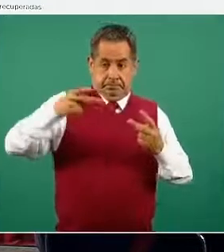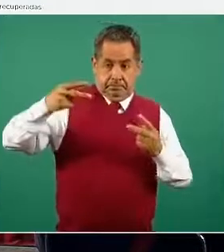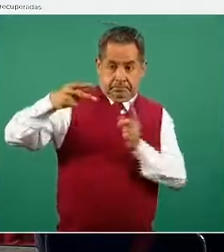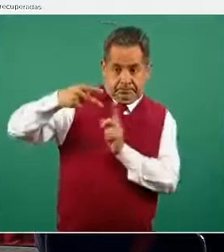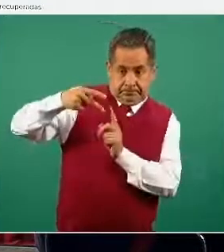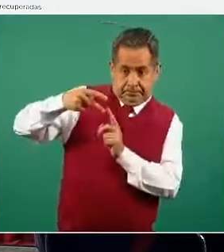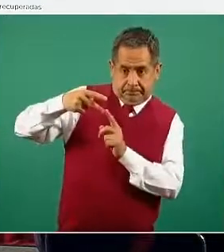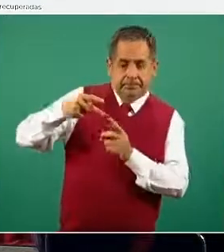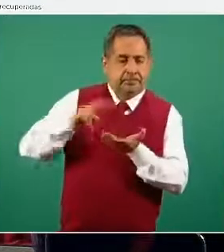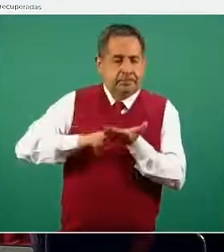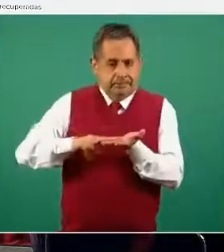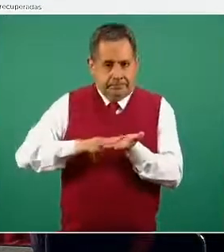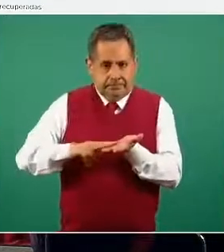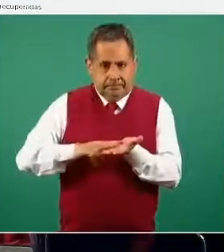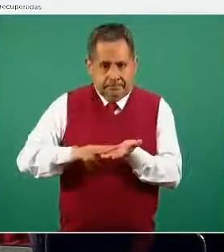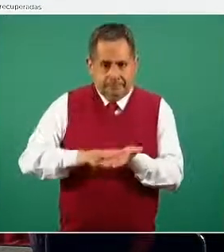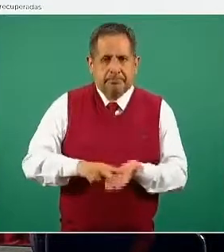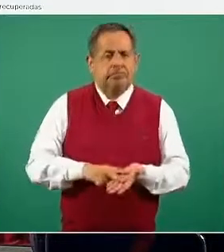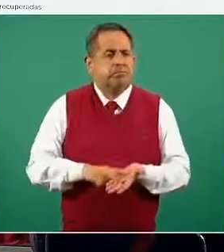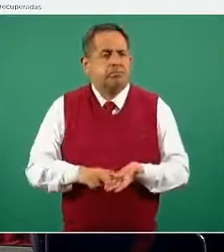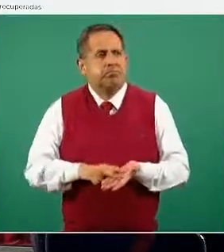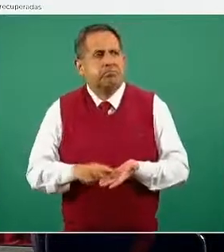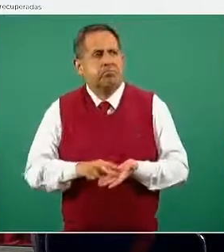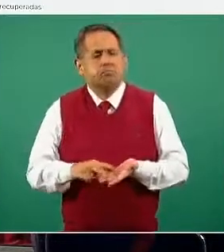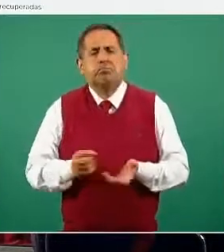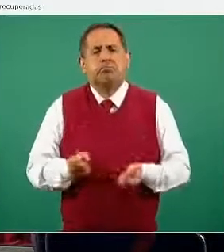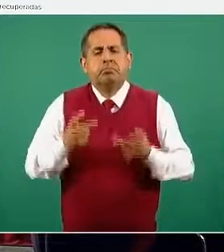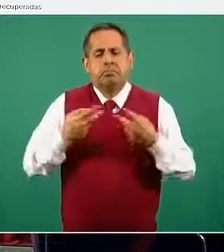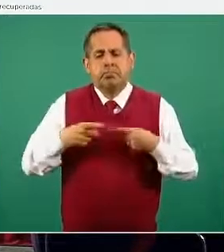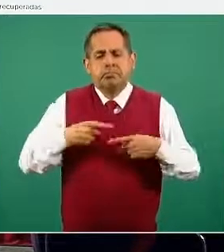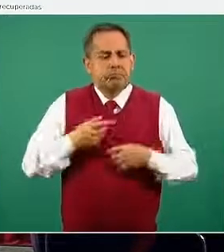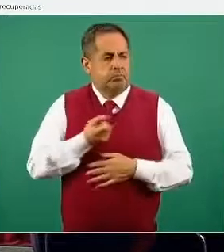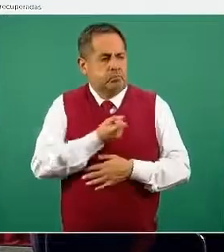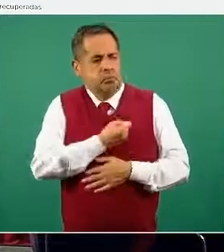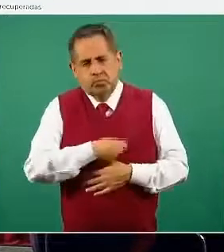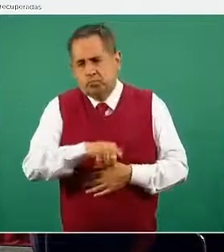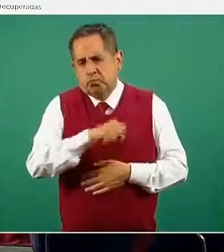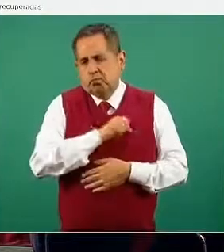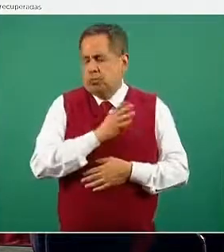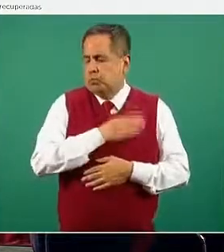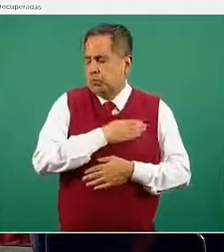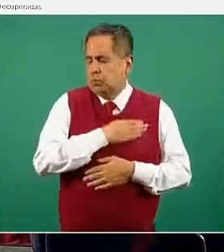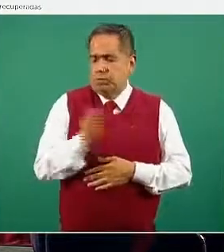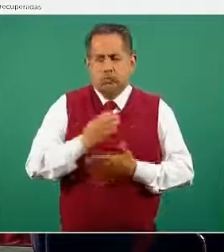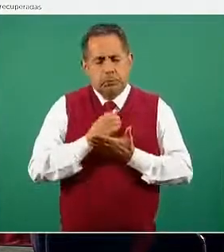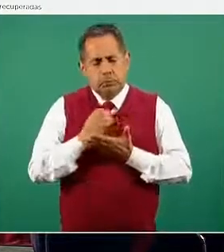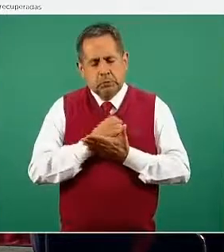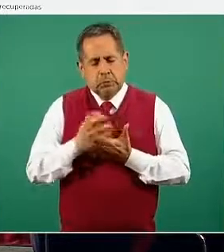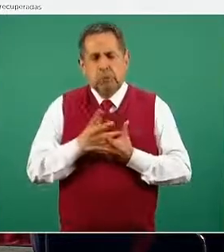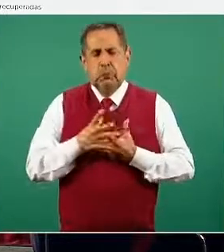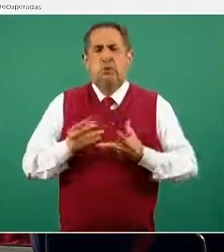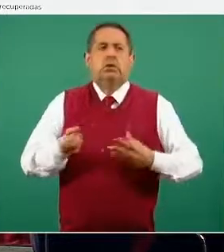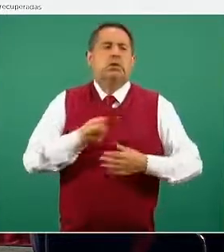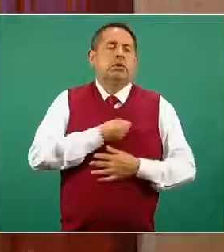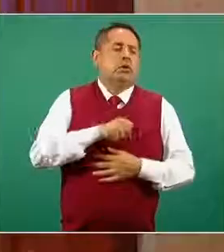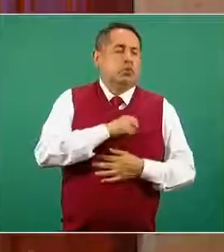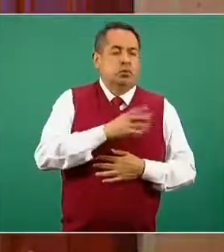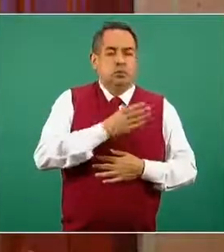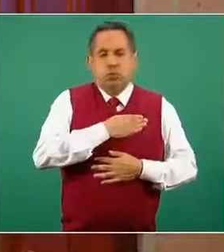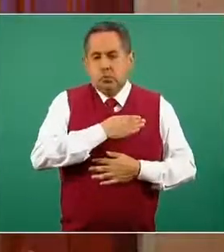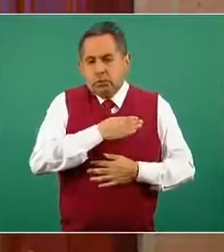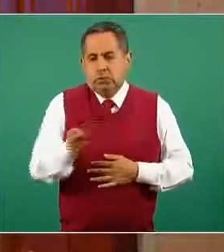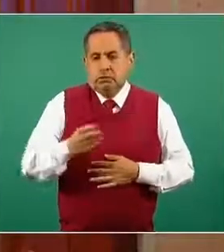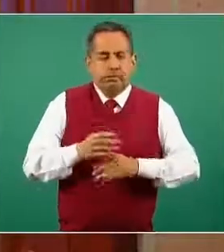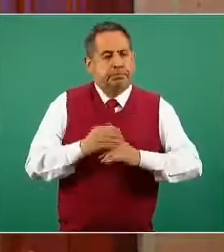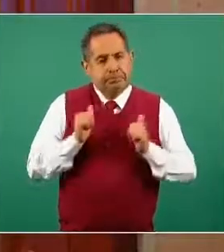también las personas que se han recuperado, que se consideran ya sanas en este momento y por lo tanto han vencido el COVID-19, un millón